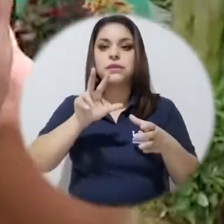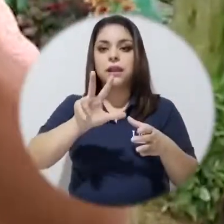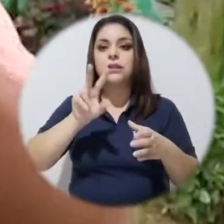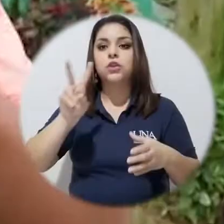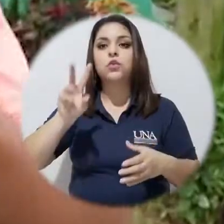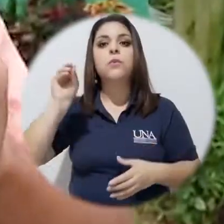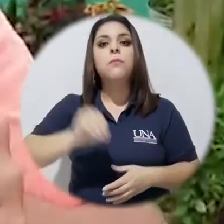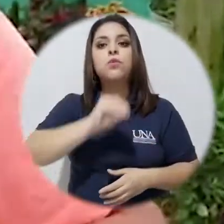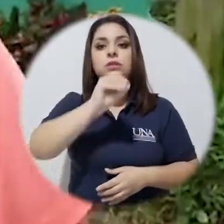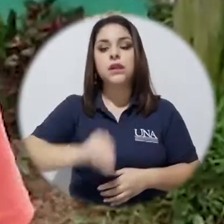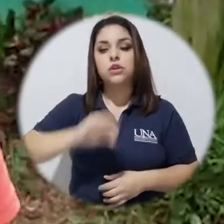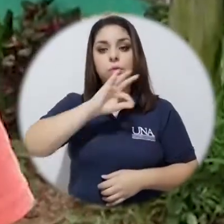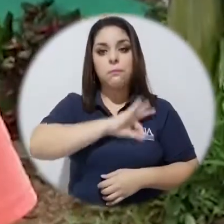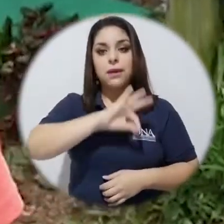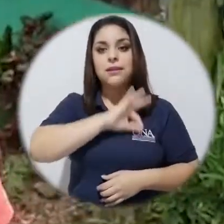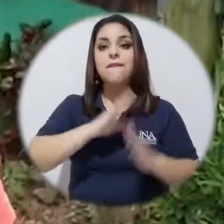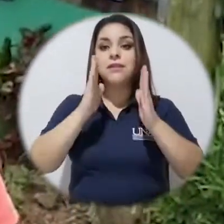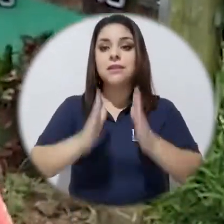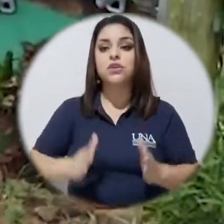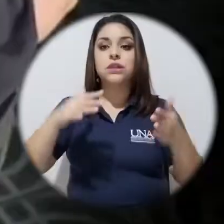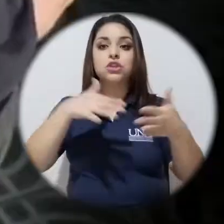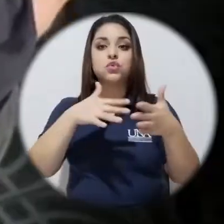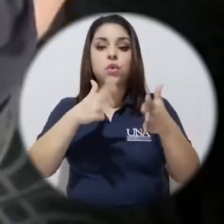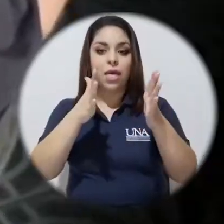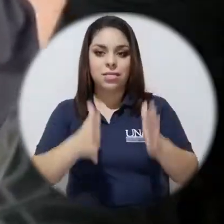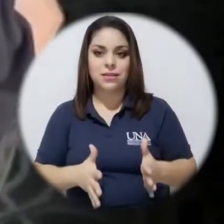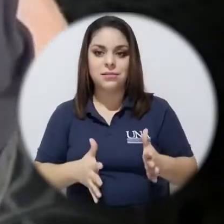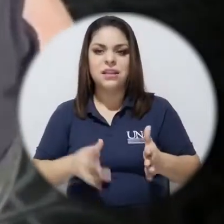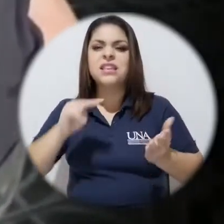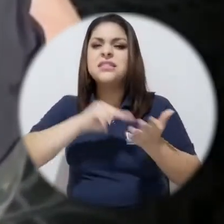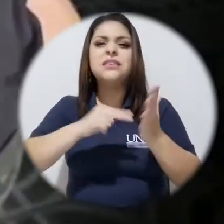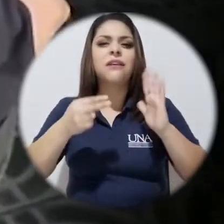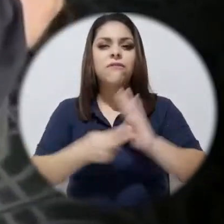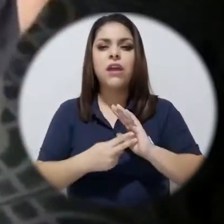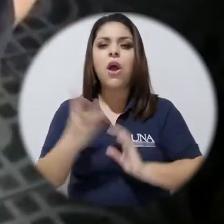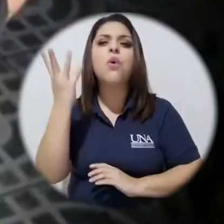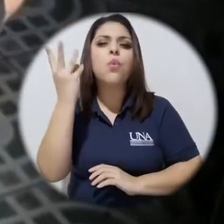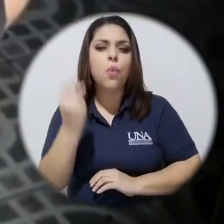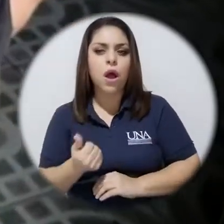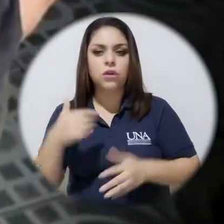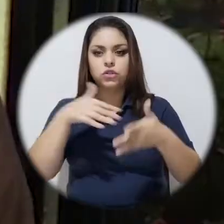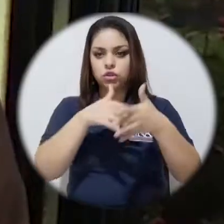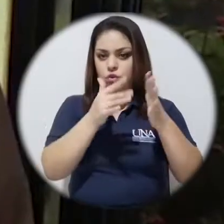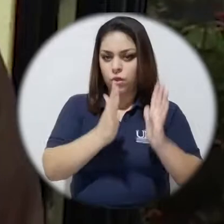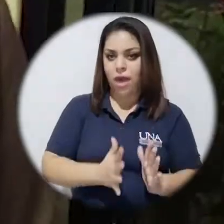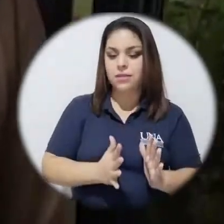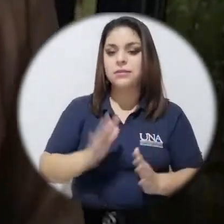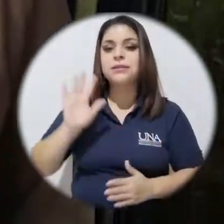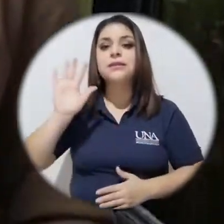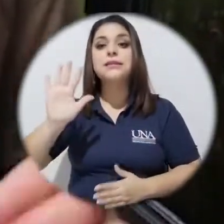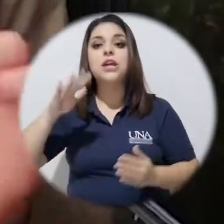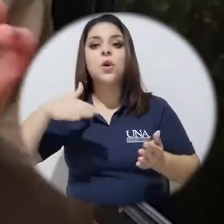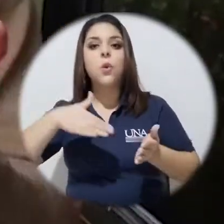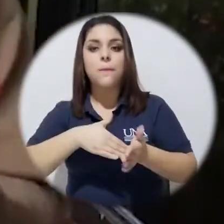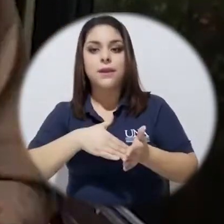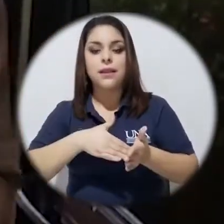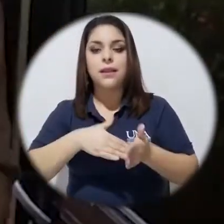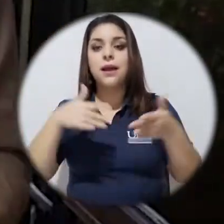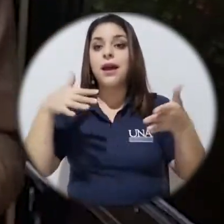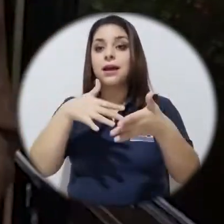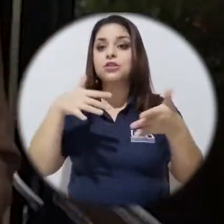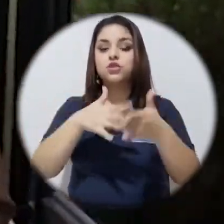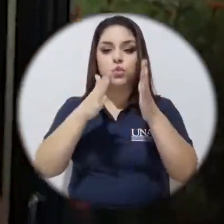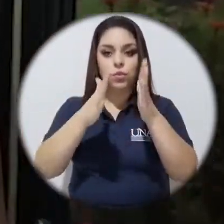de beneficiarios estudiantiles. Ese 32% equivale a 5.000 estudiantes